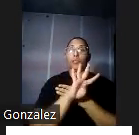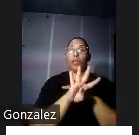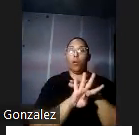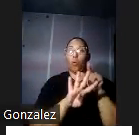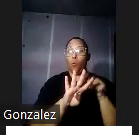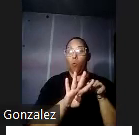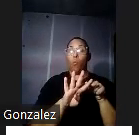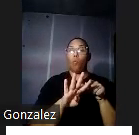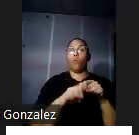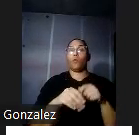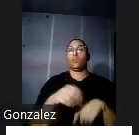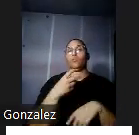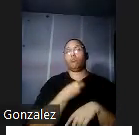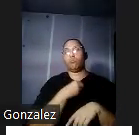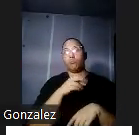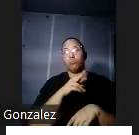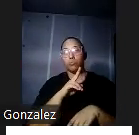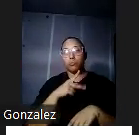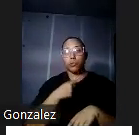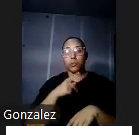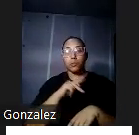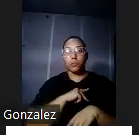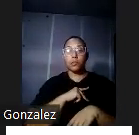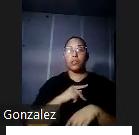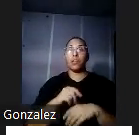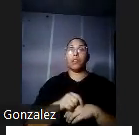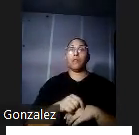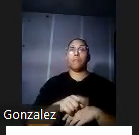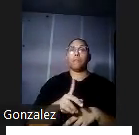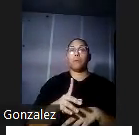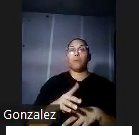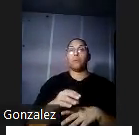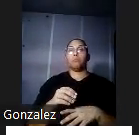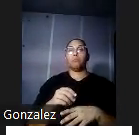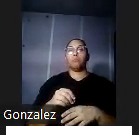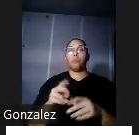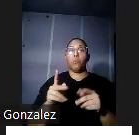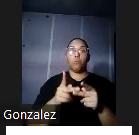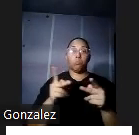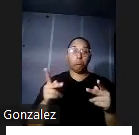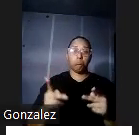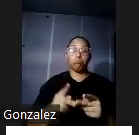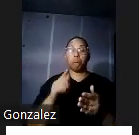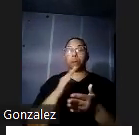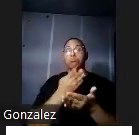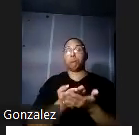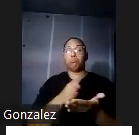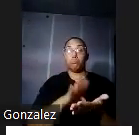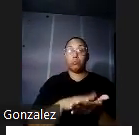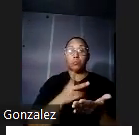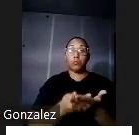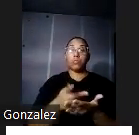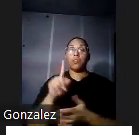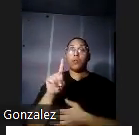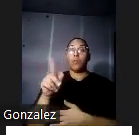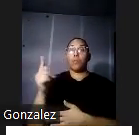salones del tamaño de una habitación un depósito o almacén una cocina y un baño y en la izquierda de la casa